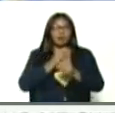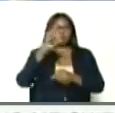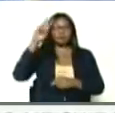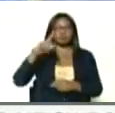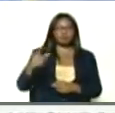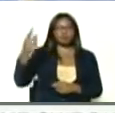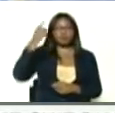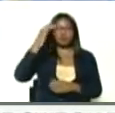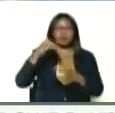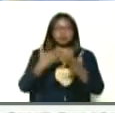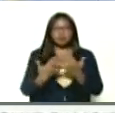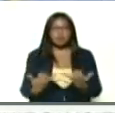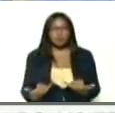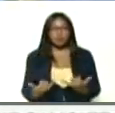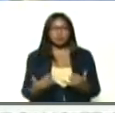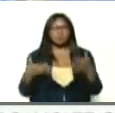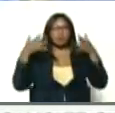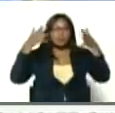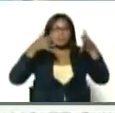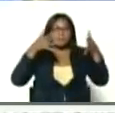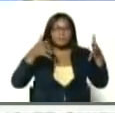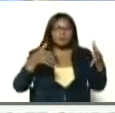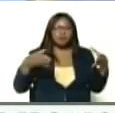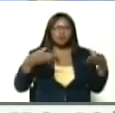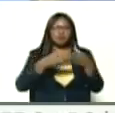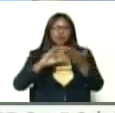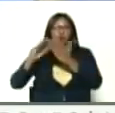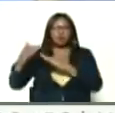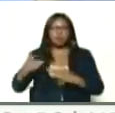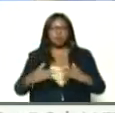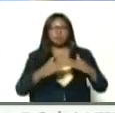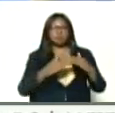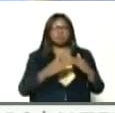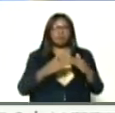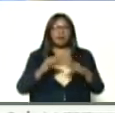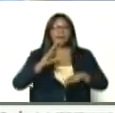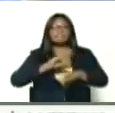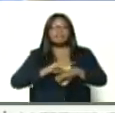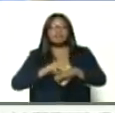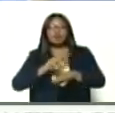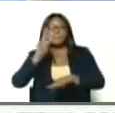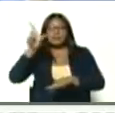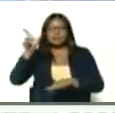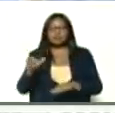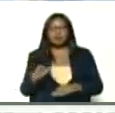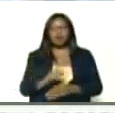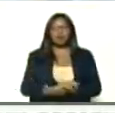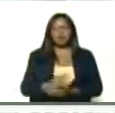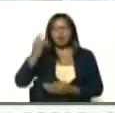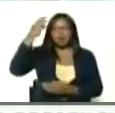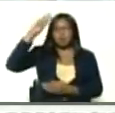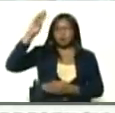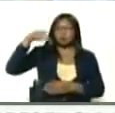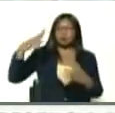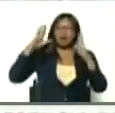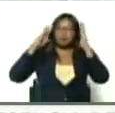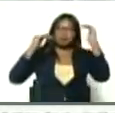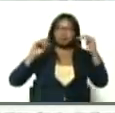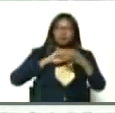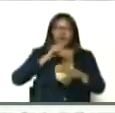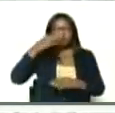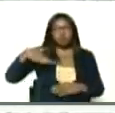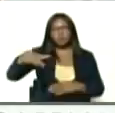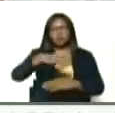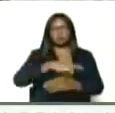a día, haciendo los abordajes con las brigadas comunitarias, médicos venezolanos, médicos cubanos, atendiendo a nuestra